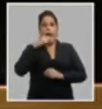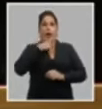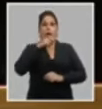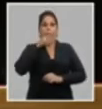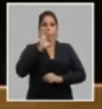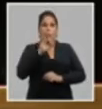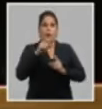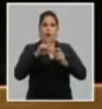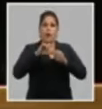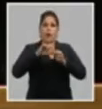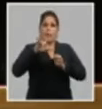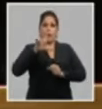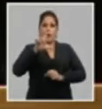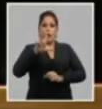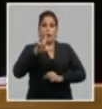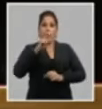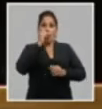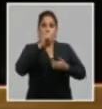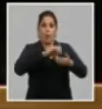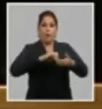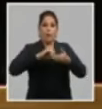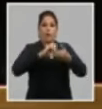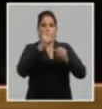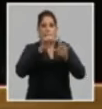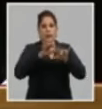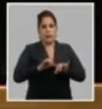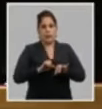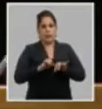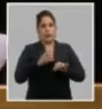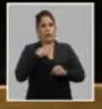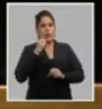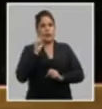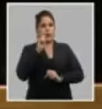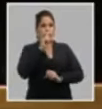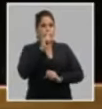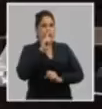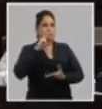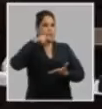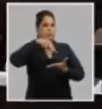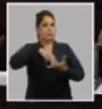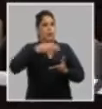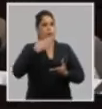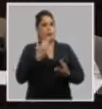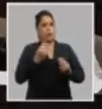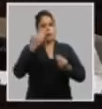Gil Fernández. Compañero primer secretario he concluido. Muchas gracias.